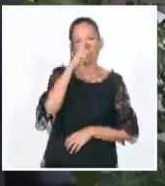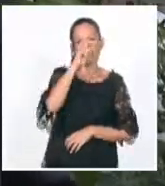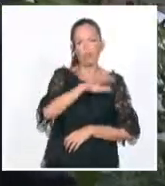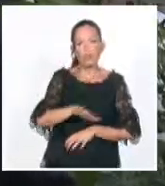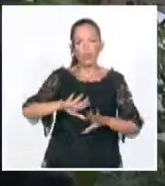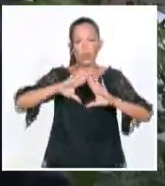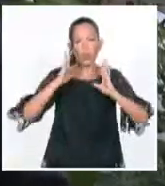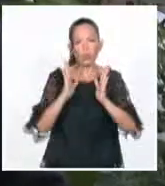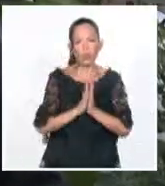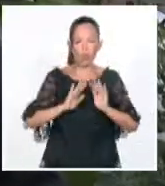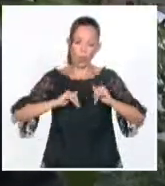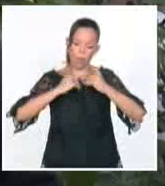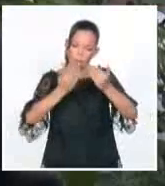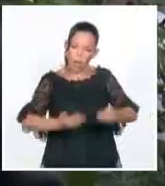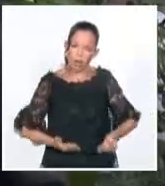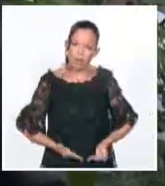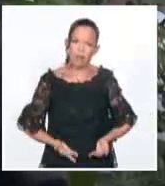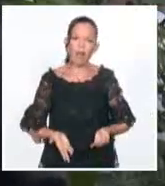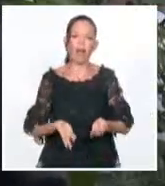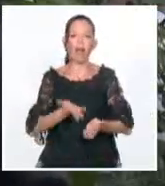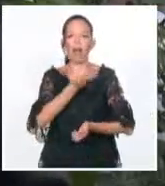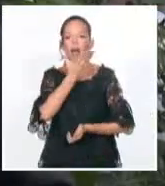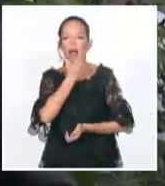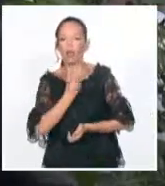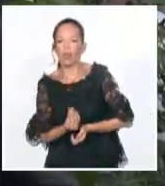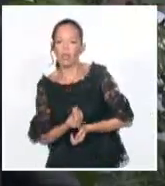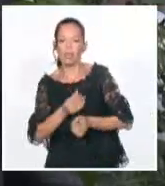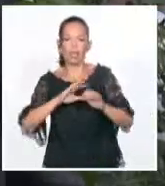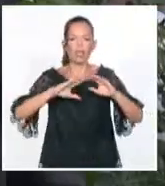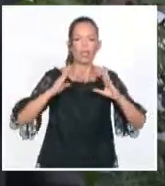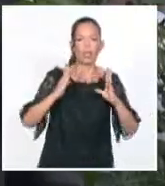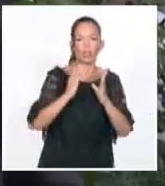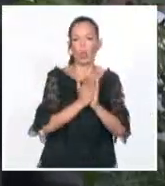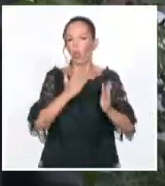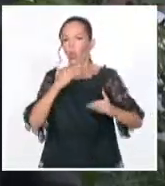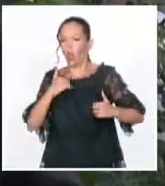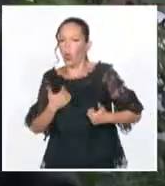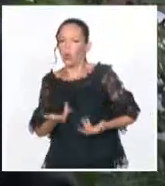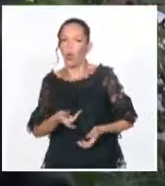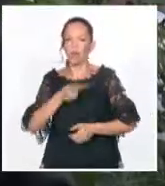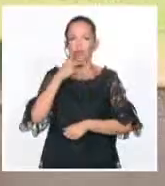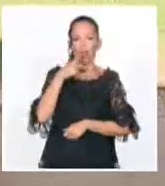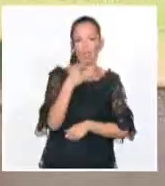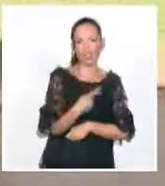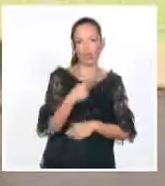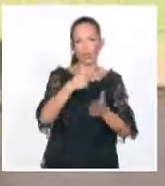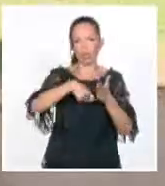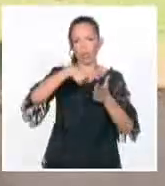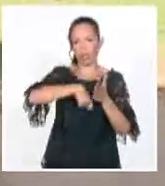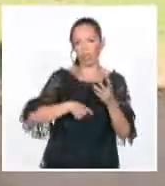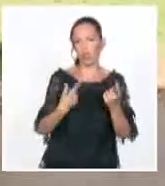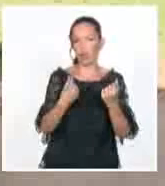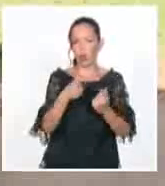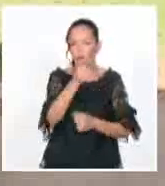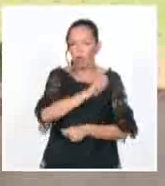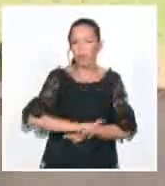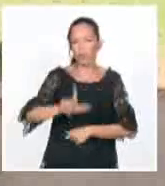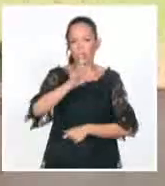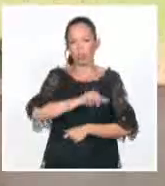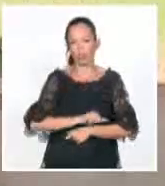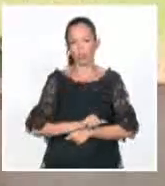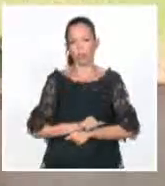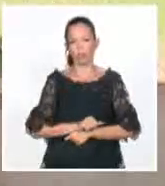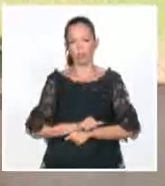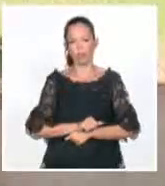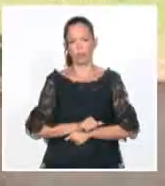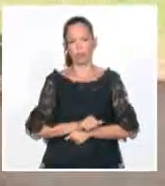embarazo en la adolescencia, articulación de nuestras políticas con la planificación económica y social. Por su parte, Marisol Alfonso de